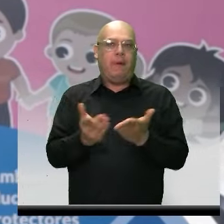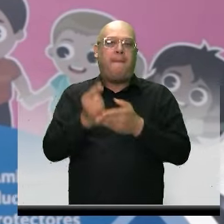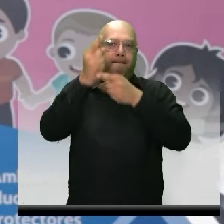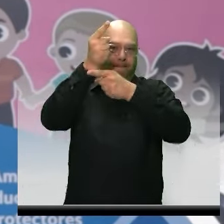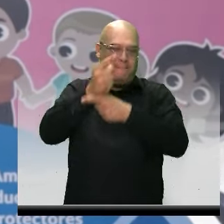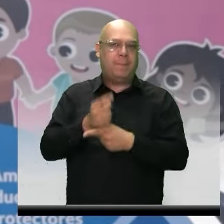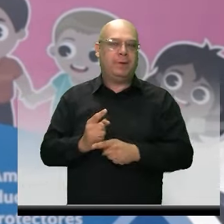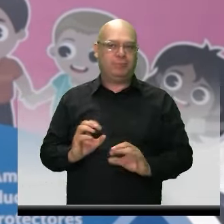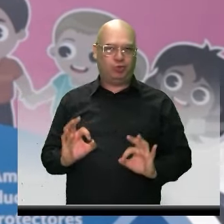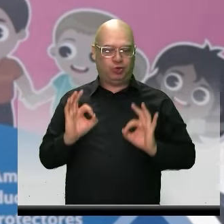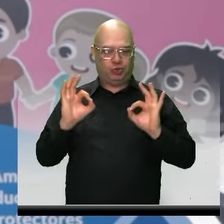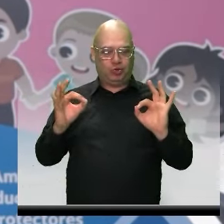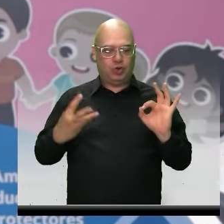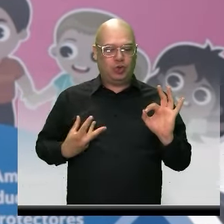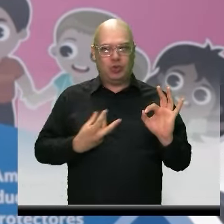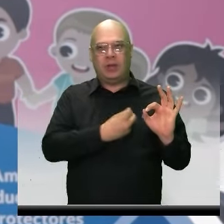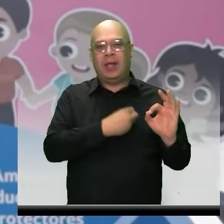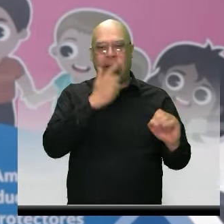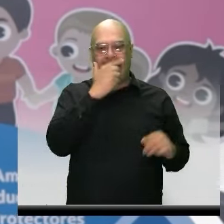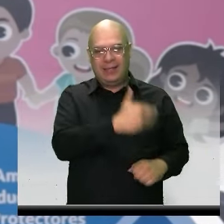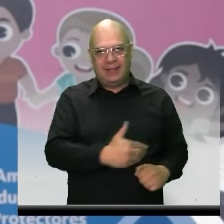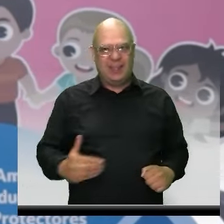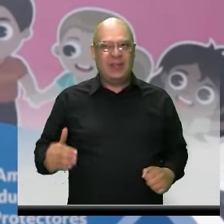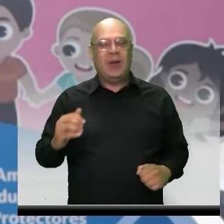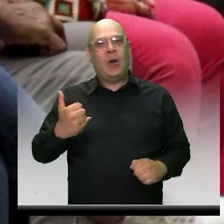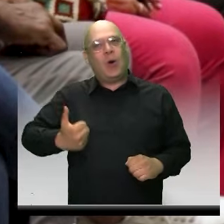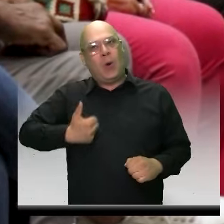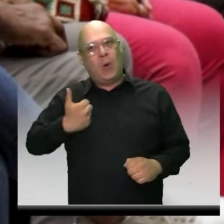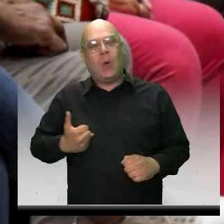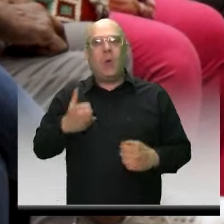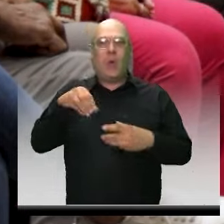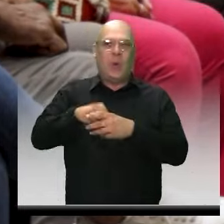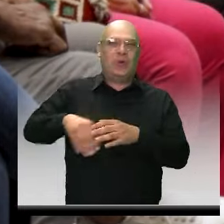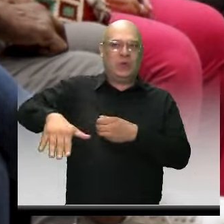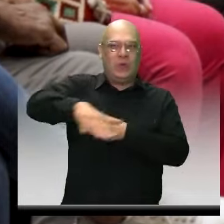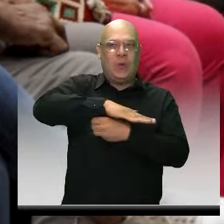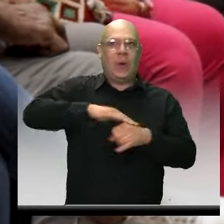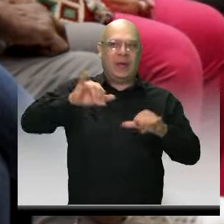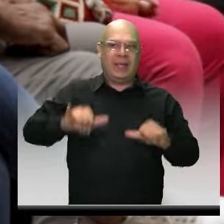a nuestros niños, niñas y jóvenes de nuestro municipio.